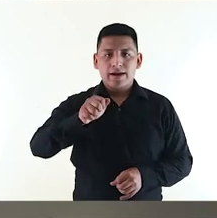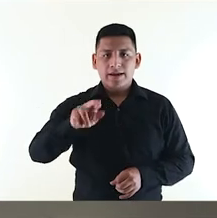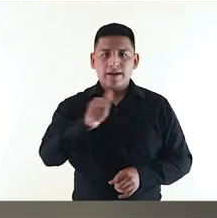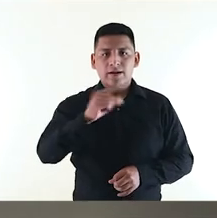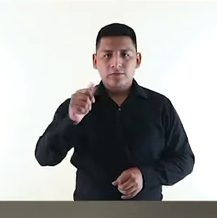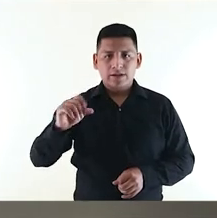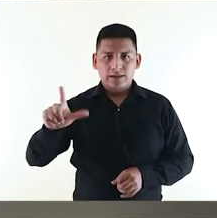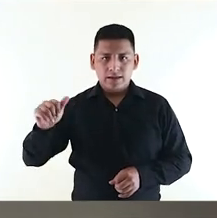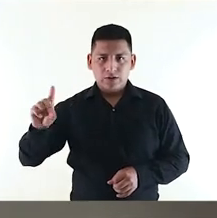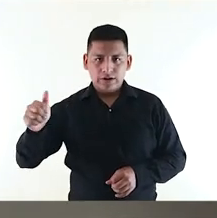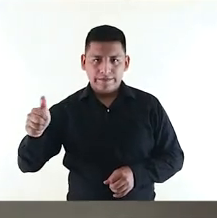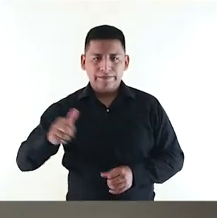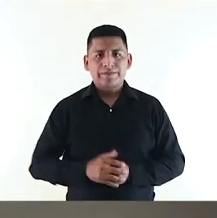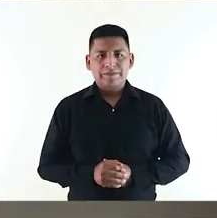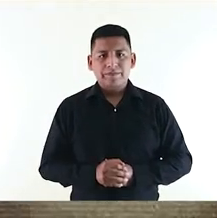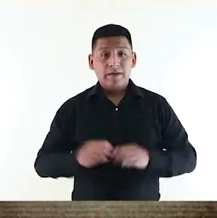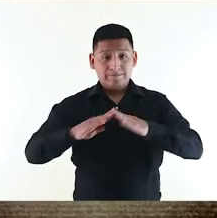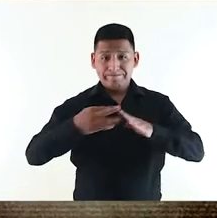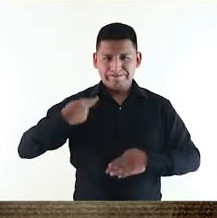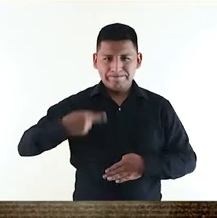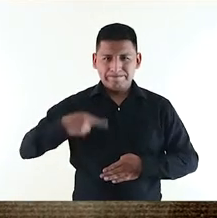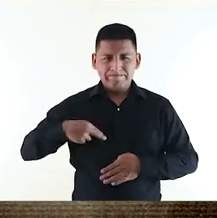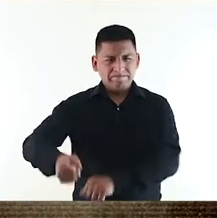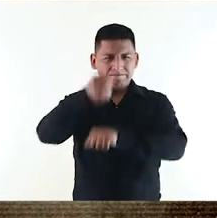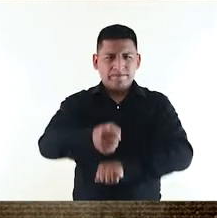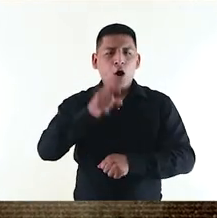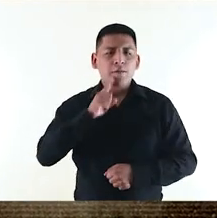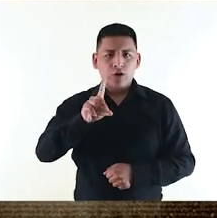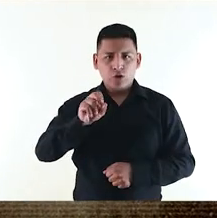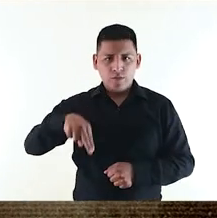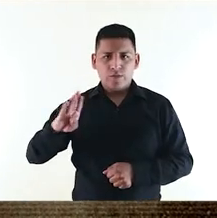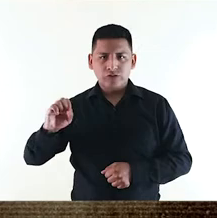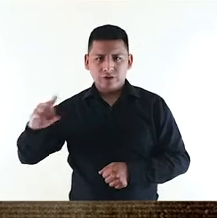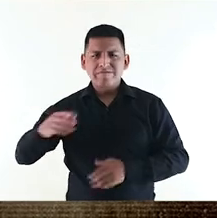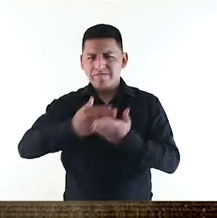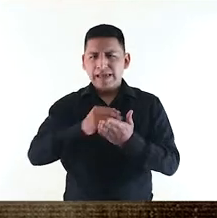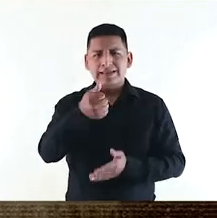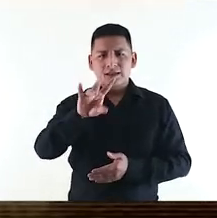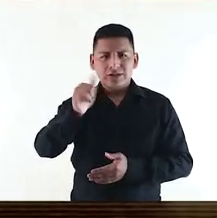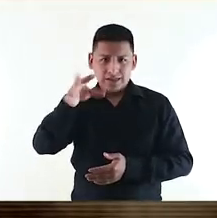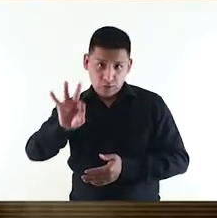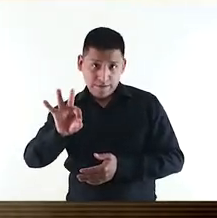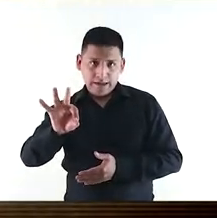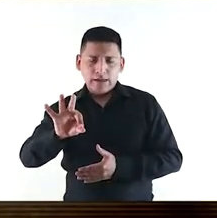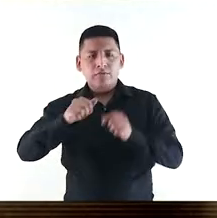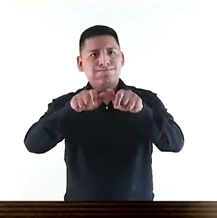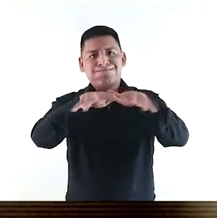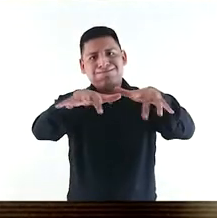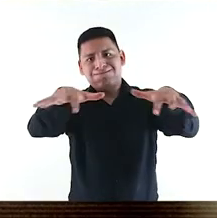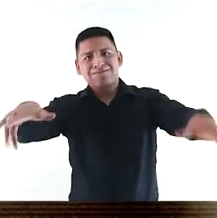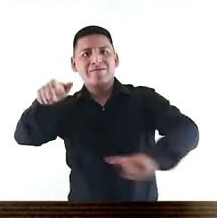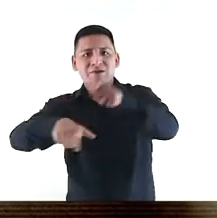Basílica de María Auxiliadora La comunidad religiosa, fundada por Don Bosco a mediados del siglo XIX, se